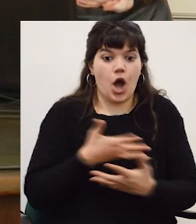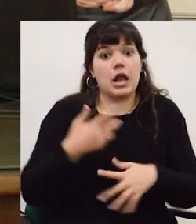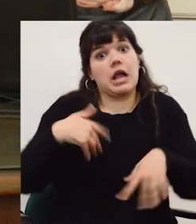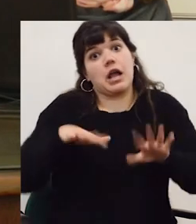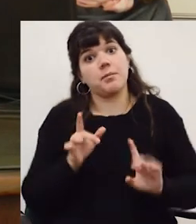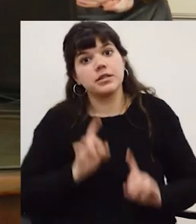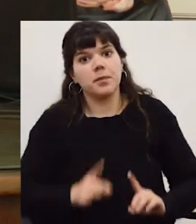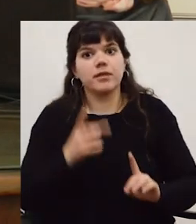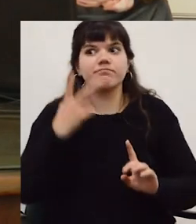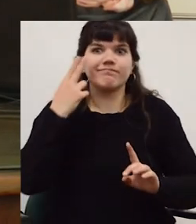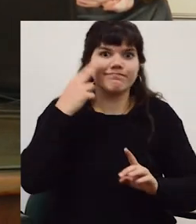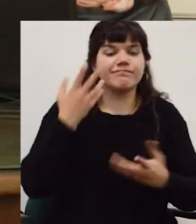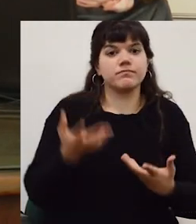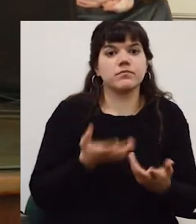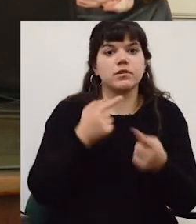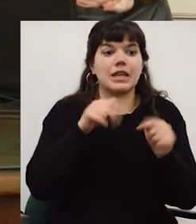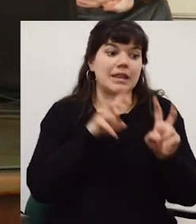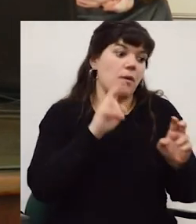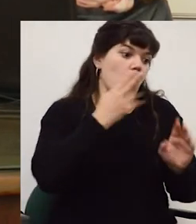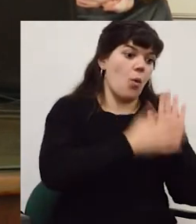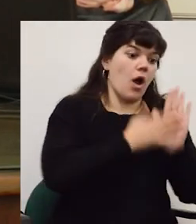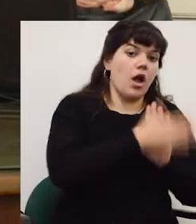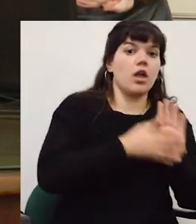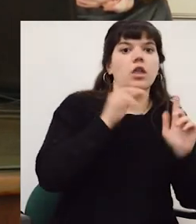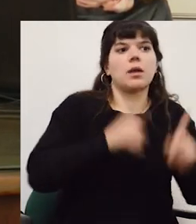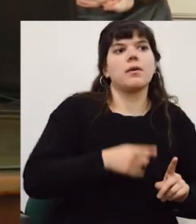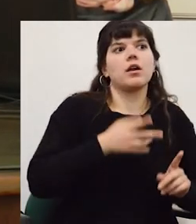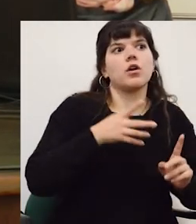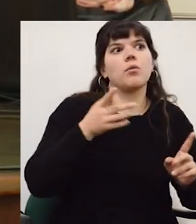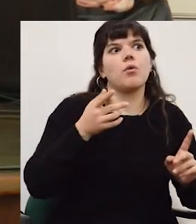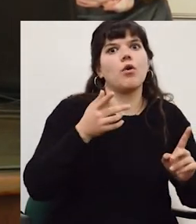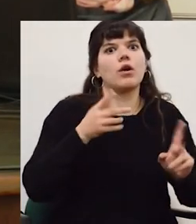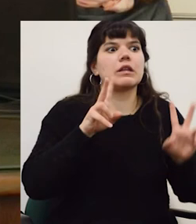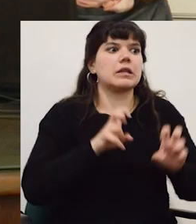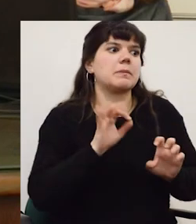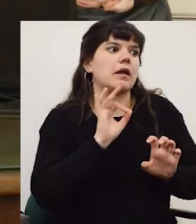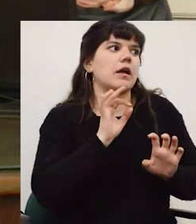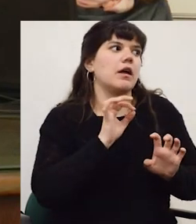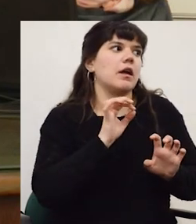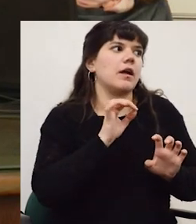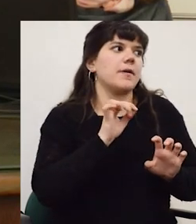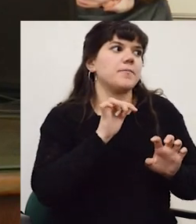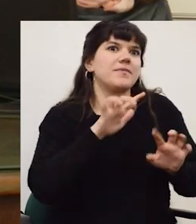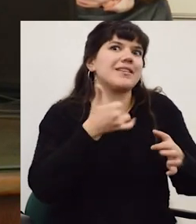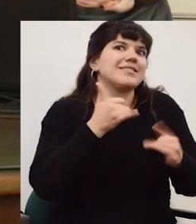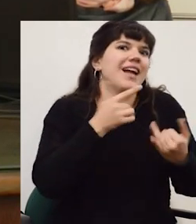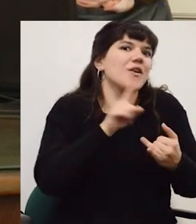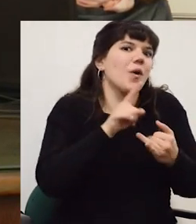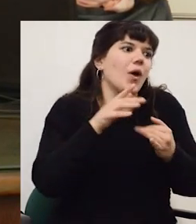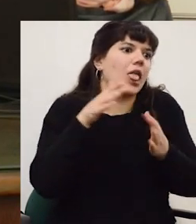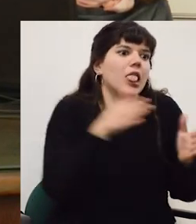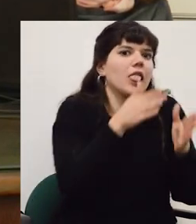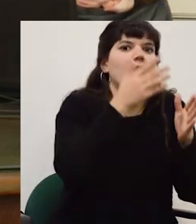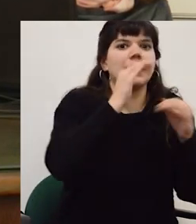tratarlo en aquel momento bueno en Europa también está en Uruguay cuenta con esta cuestión de que al haber sido